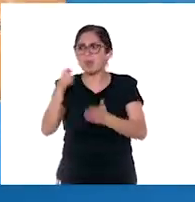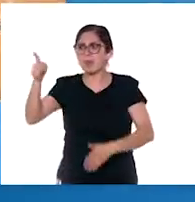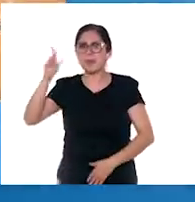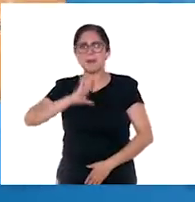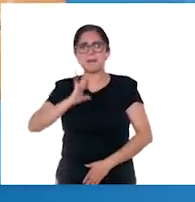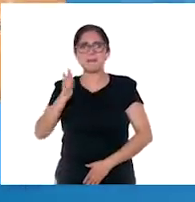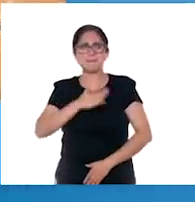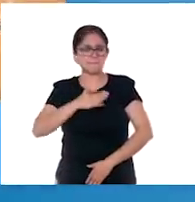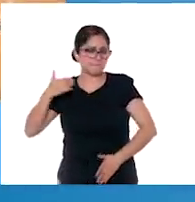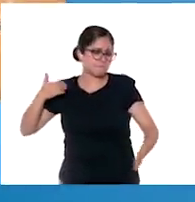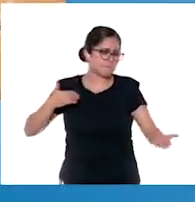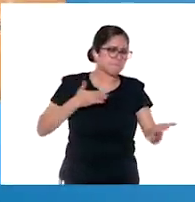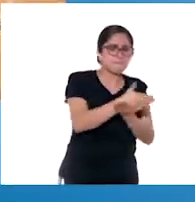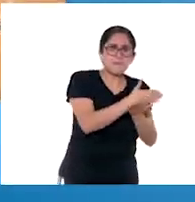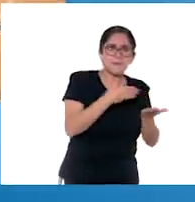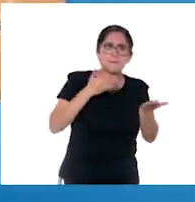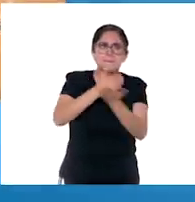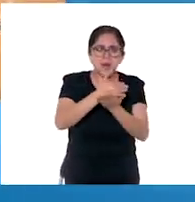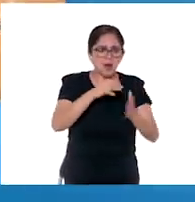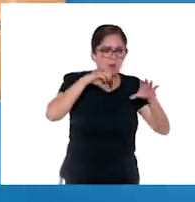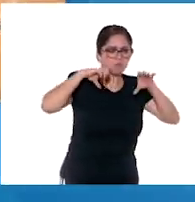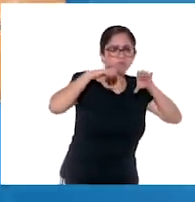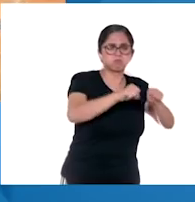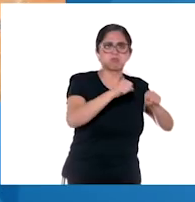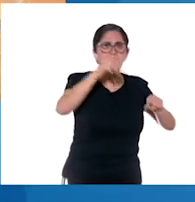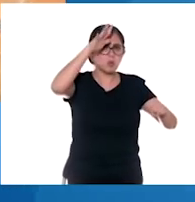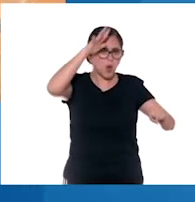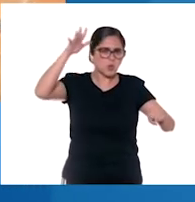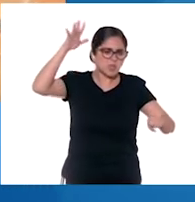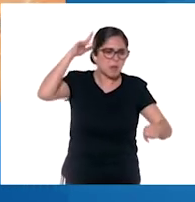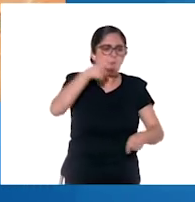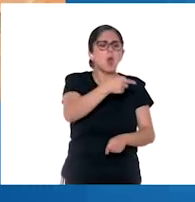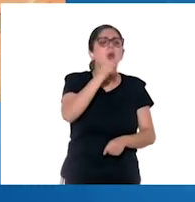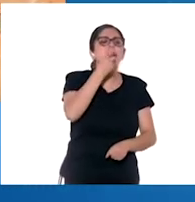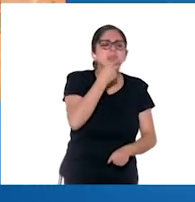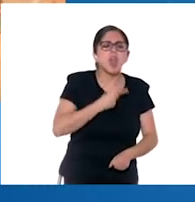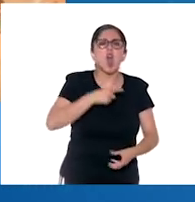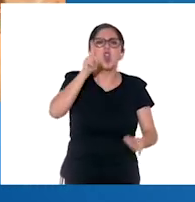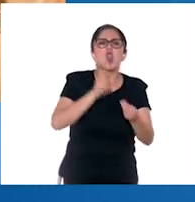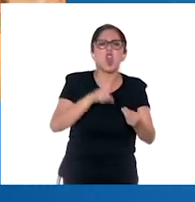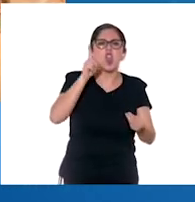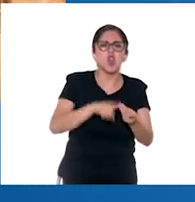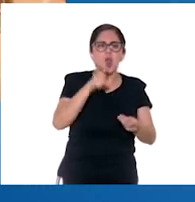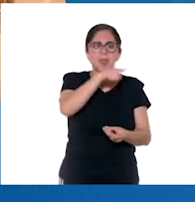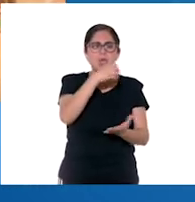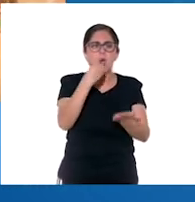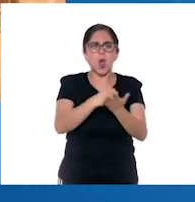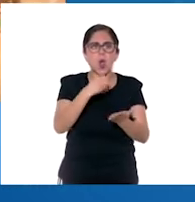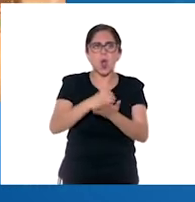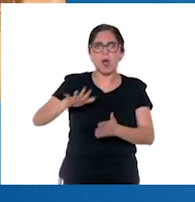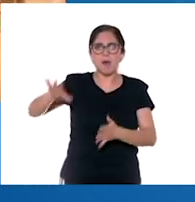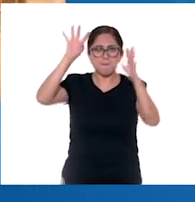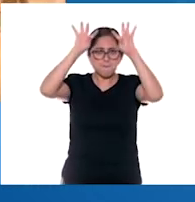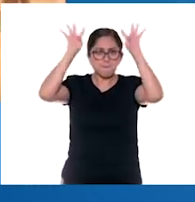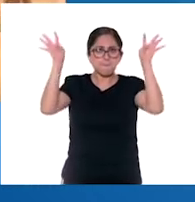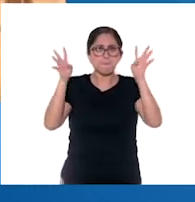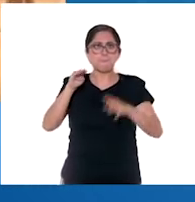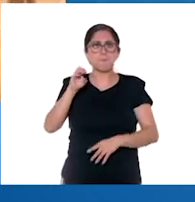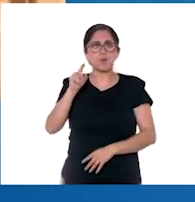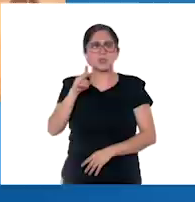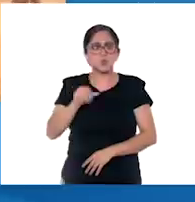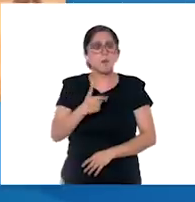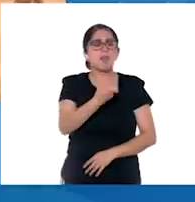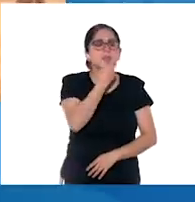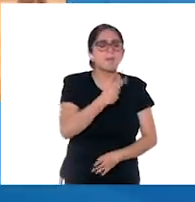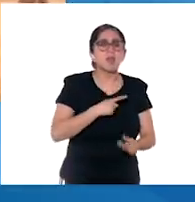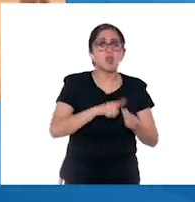conquistadores. Cortés capturó a Cuauhtémoc y decidió torturarlo para que le revelara el escondite del tesoro de Moctezuma. Además, aprovechó